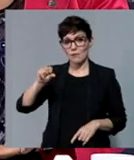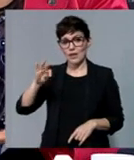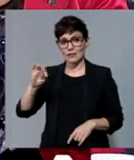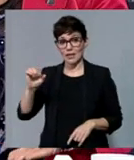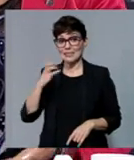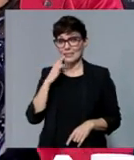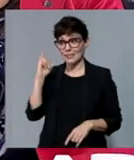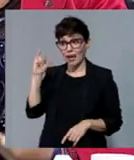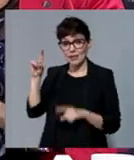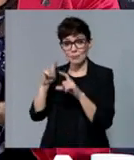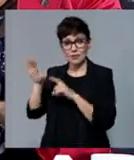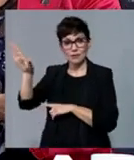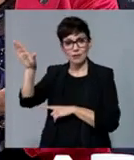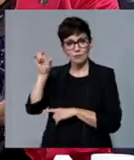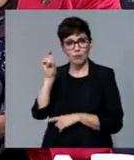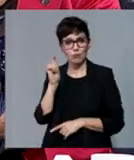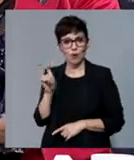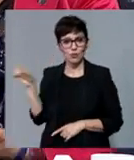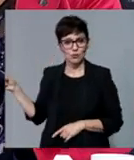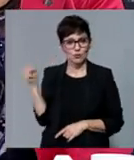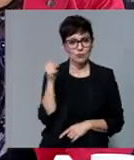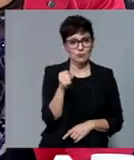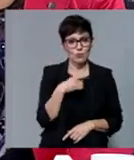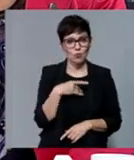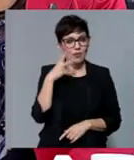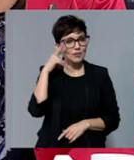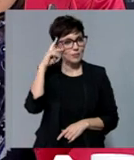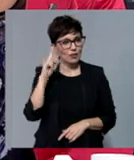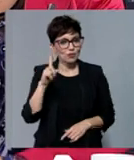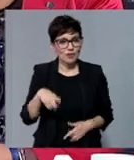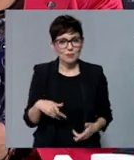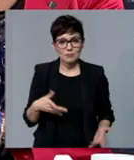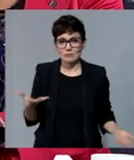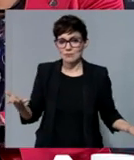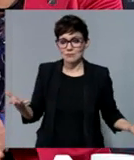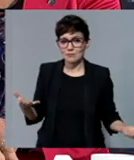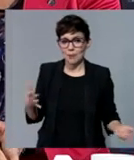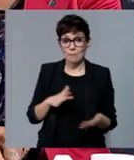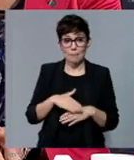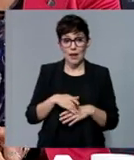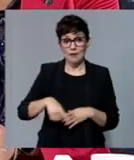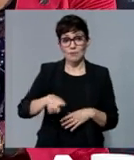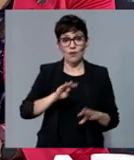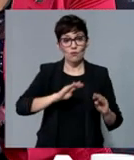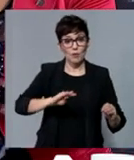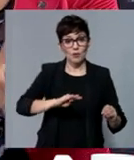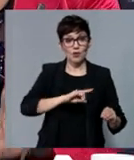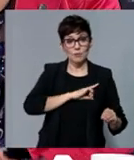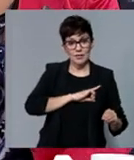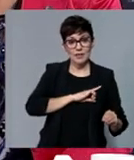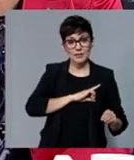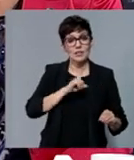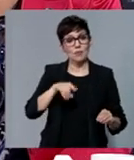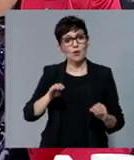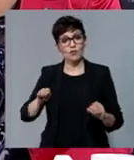empresas, pues sería mucho más sencillo tener expertos cerca que pudieran ayudar a esa formación, tanto para los cadetes, como digo, como si